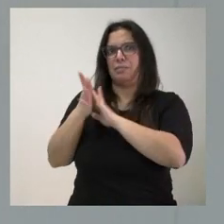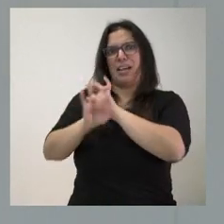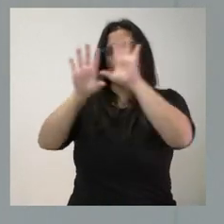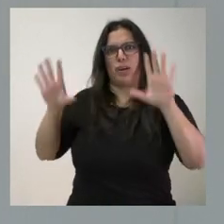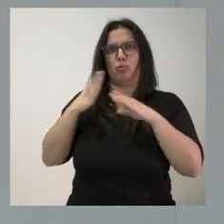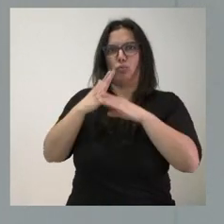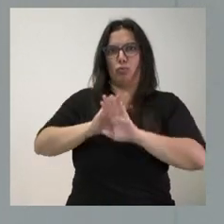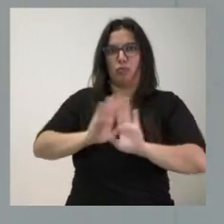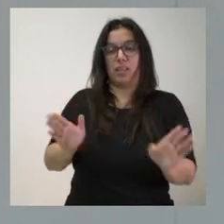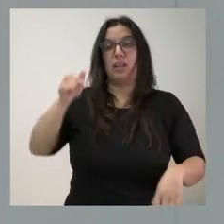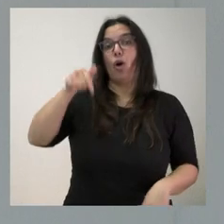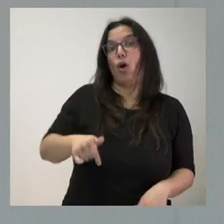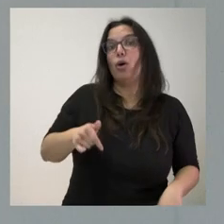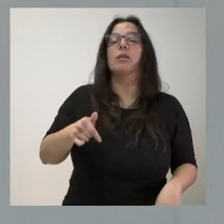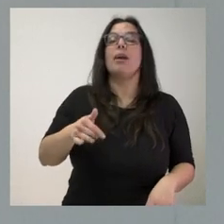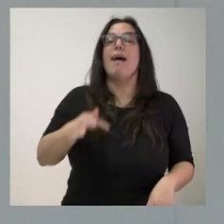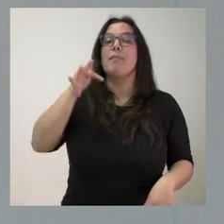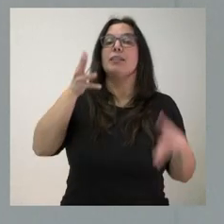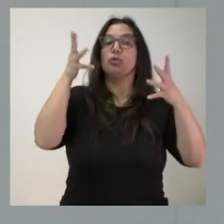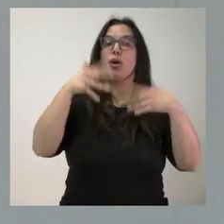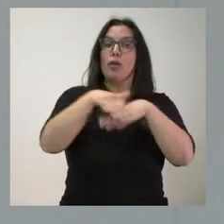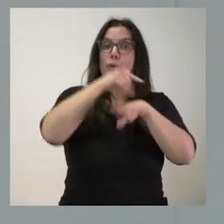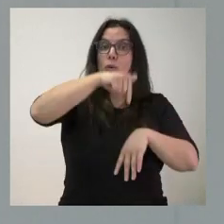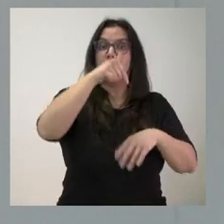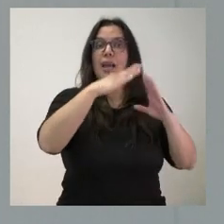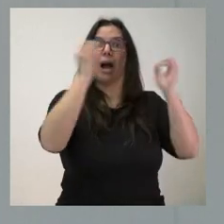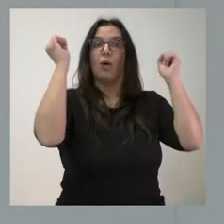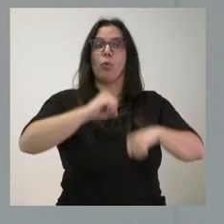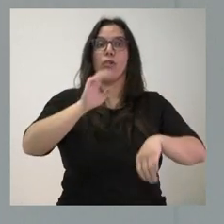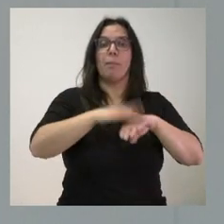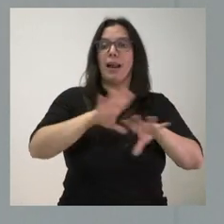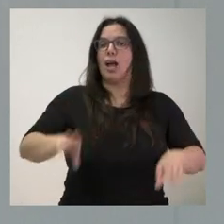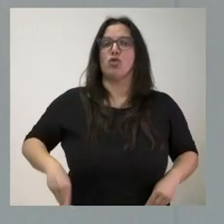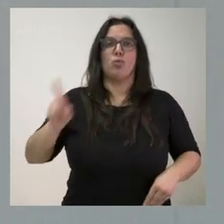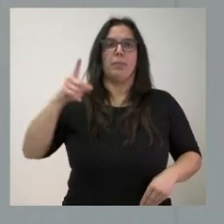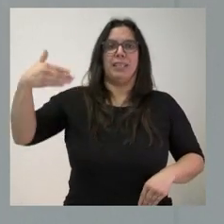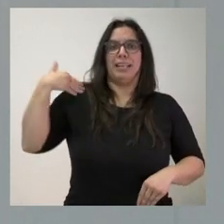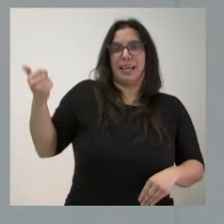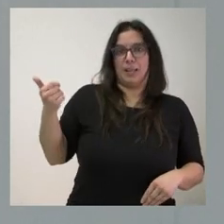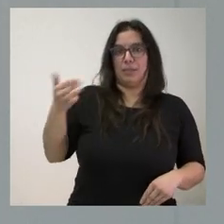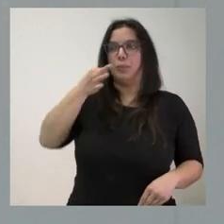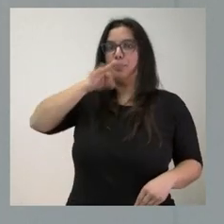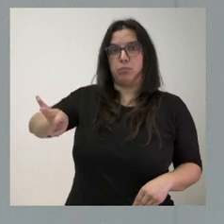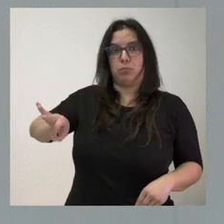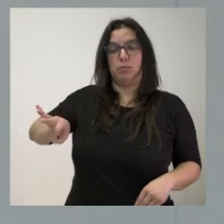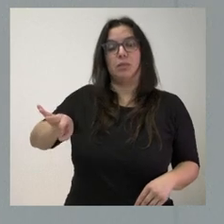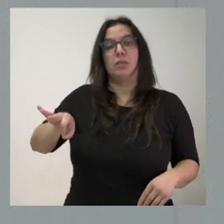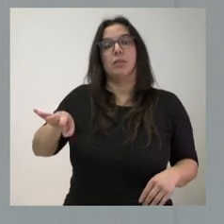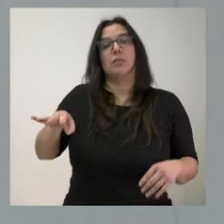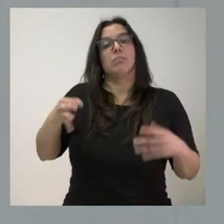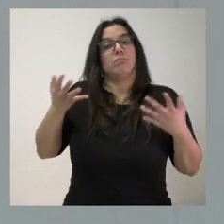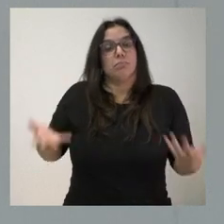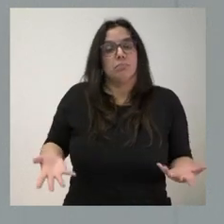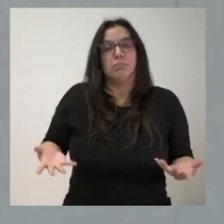Hoy se añade este acuerdo del Consejo de Gobierno, este acuerdo de inadmisión de ese requerimiento. Y, habiendo dado